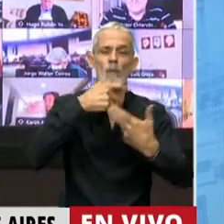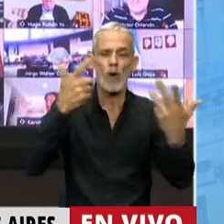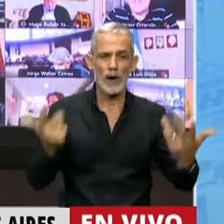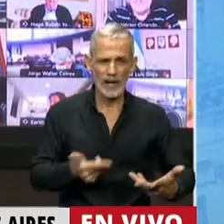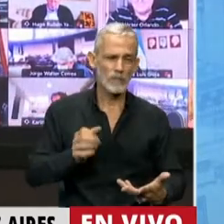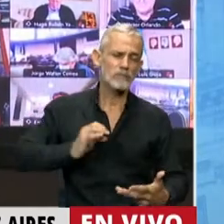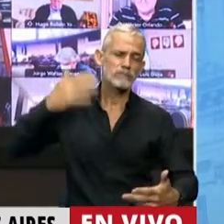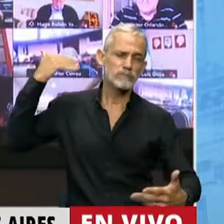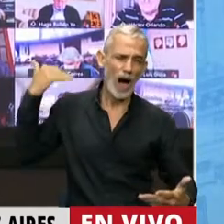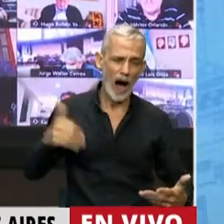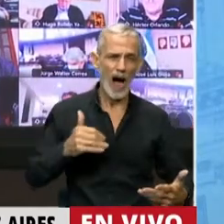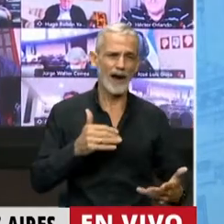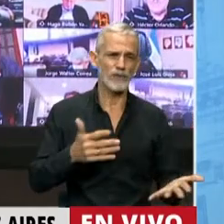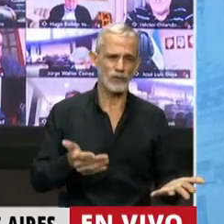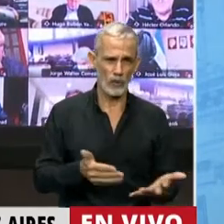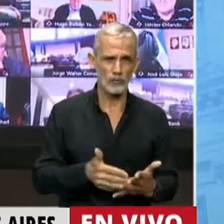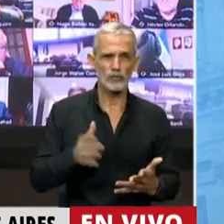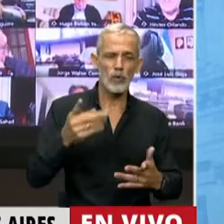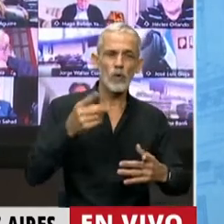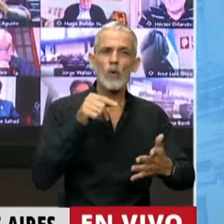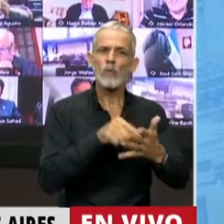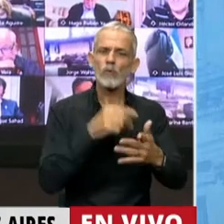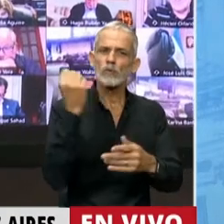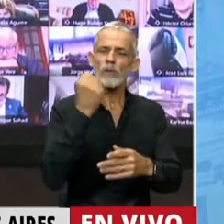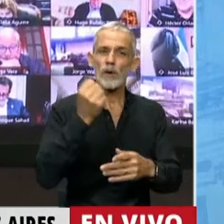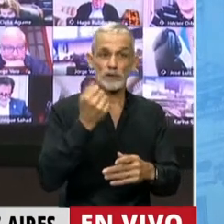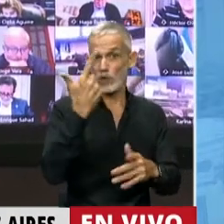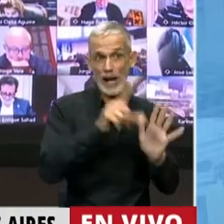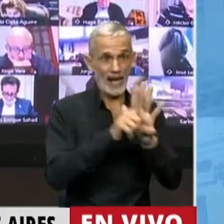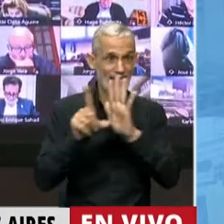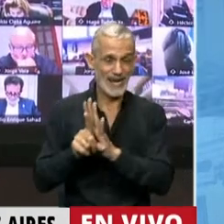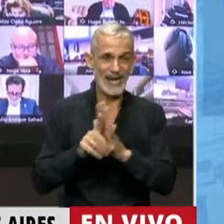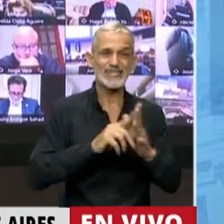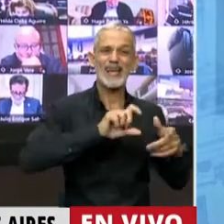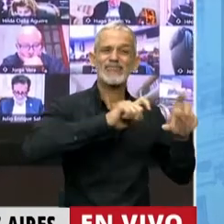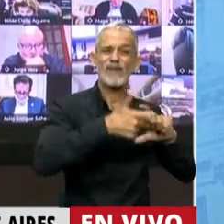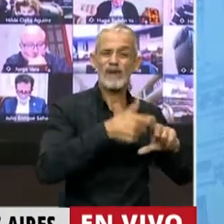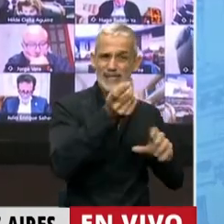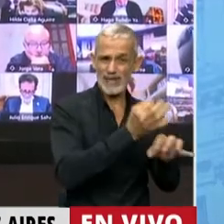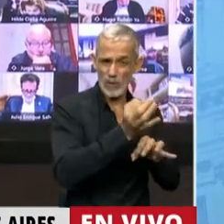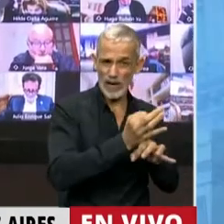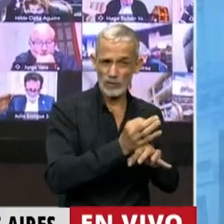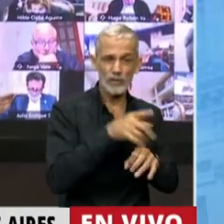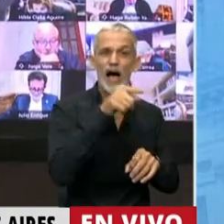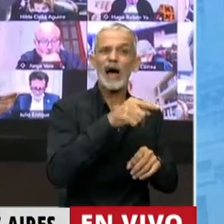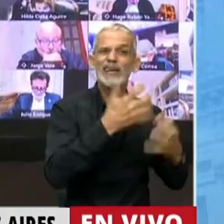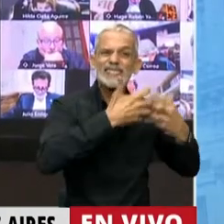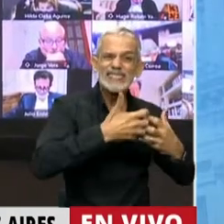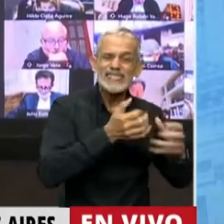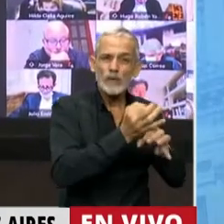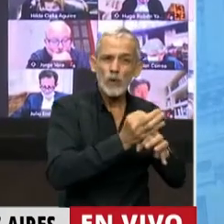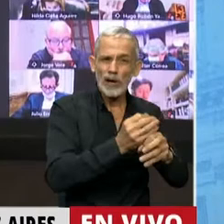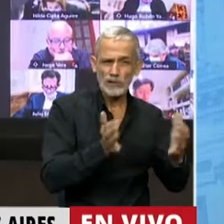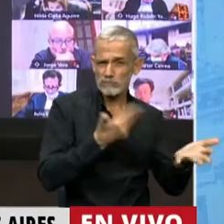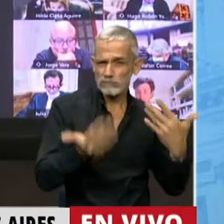muchas décadas atrás, pero claramente un punto de inflexión son dos leyes, la de transferencia educativa, donde se desarticuló el Sistema Educativo